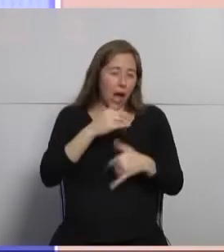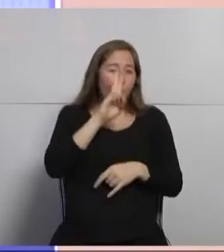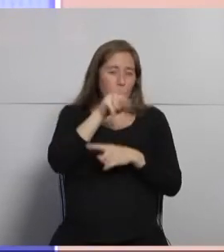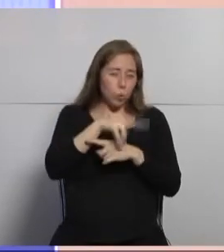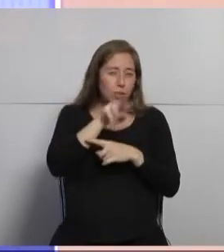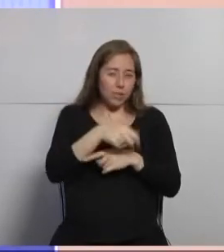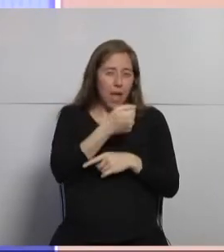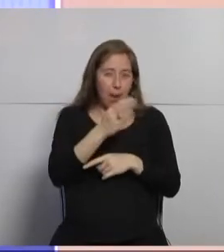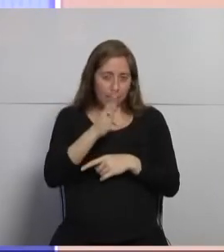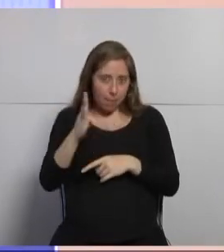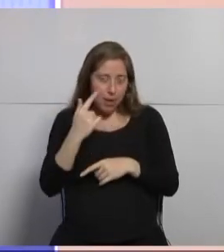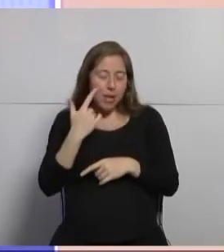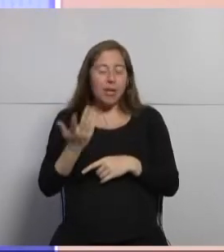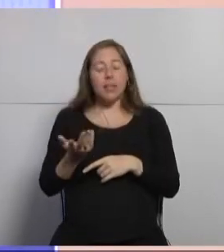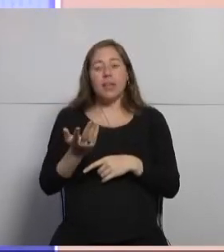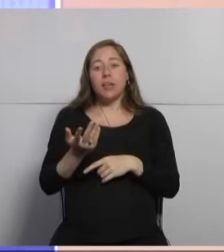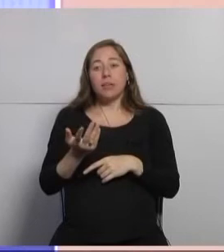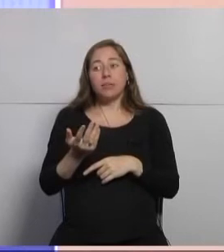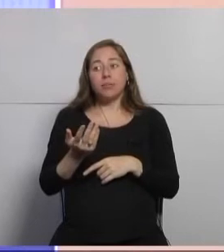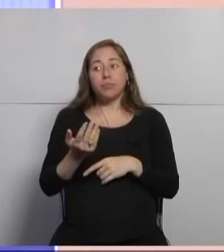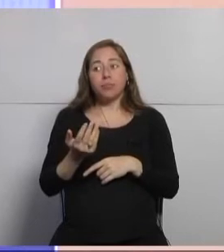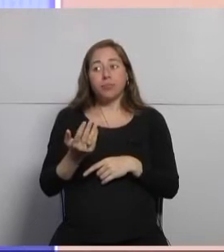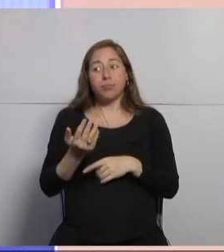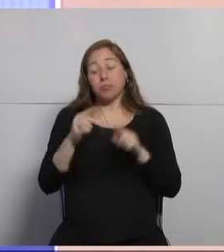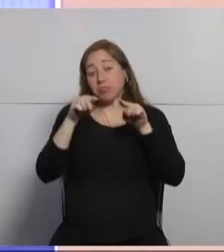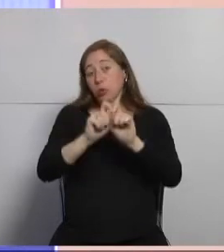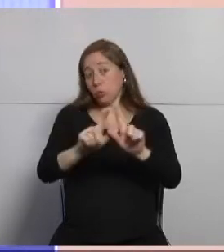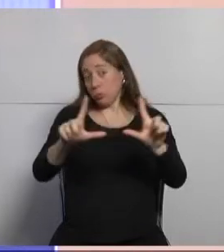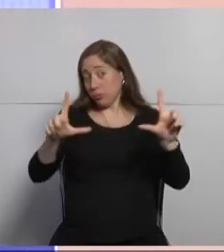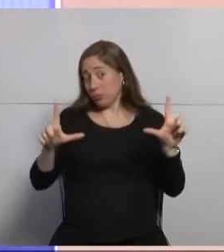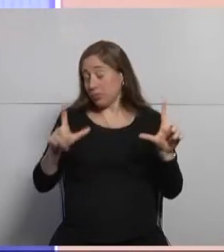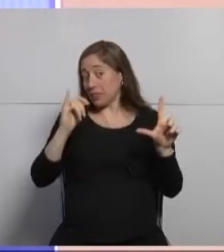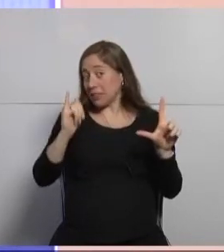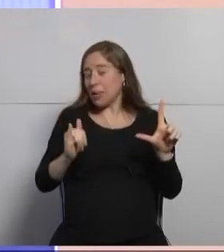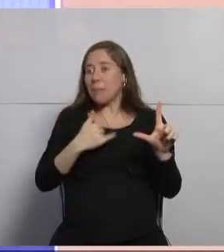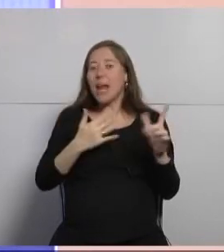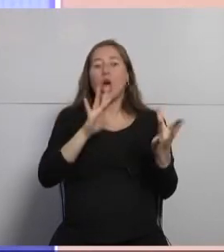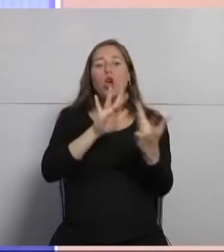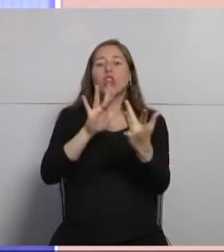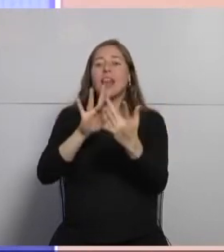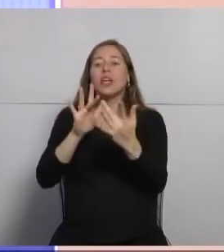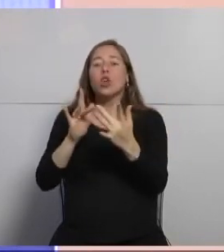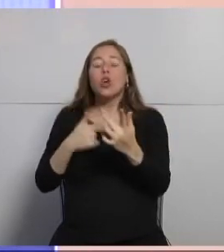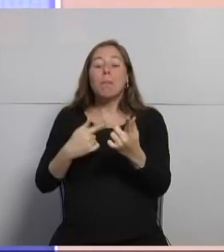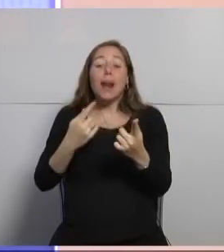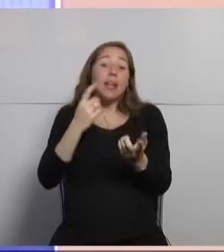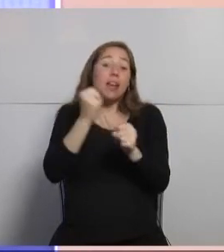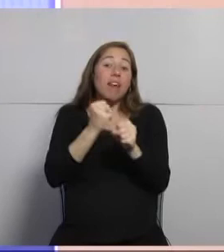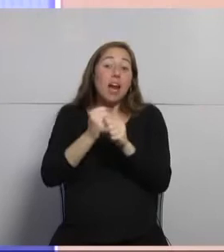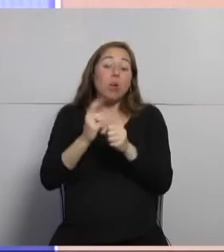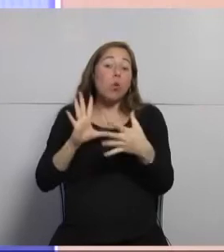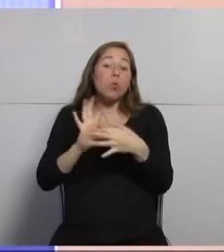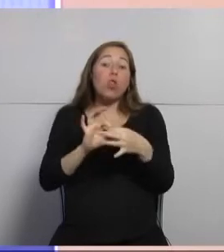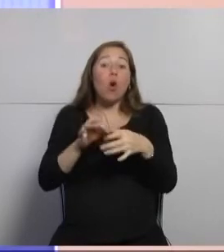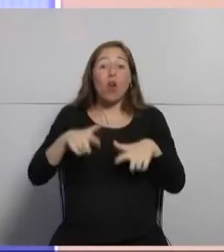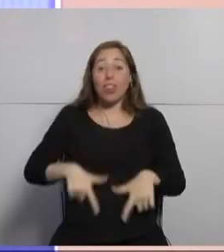que utiliza por abajo este portal para poder conectarse con los servicios de la Intendencia no me